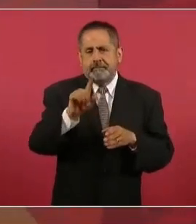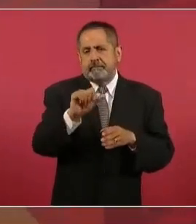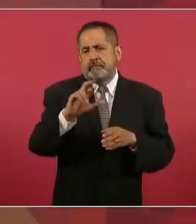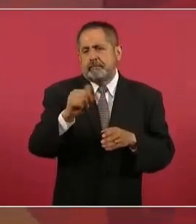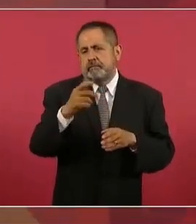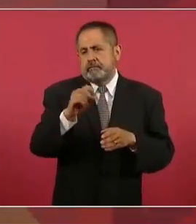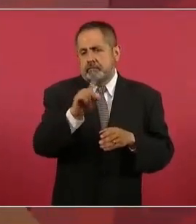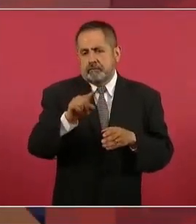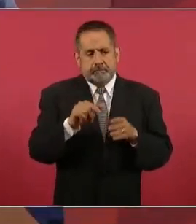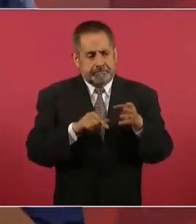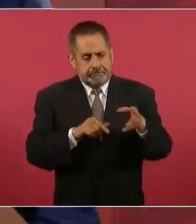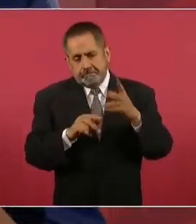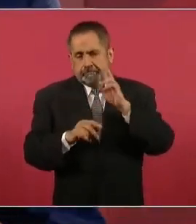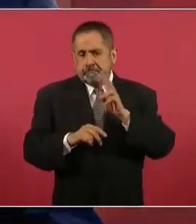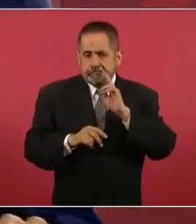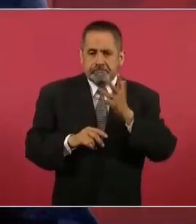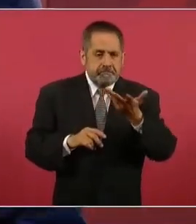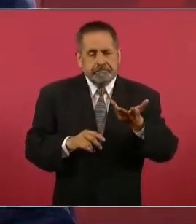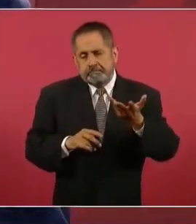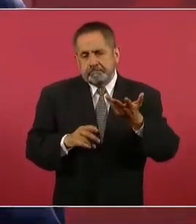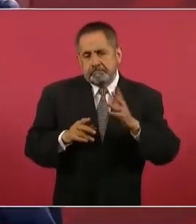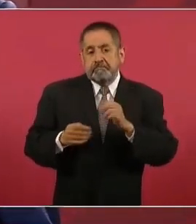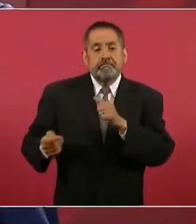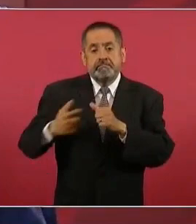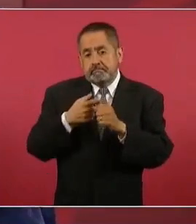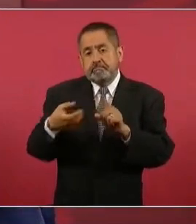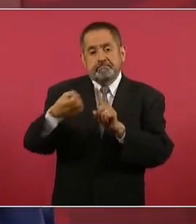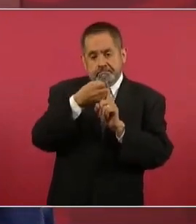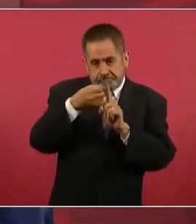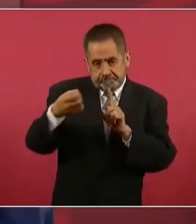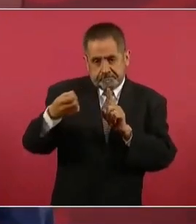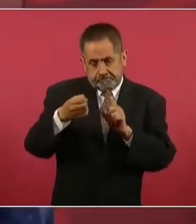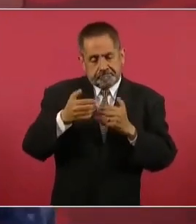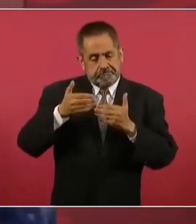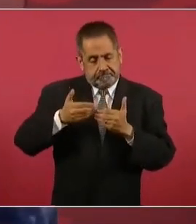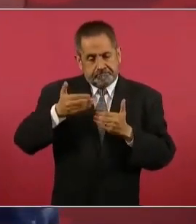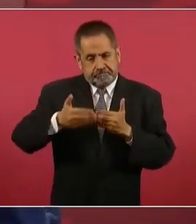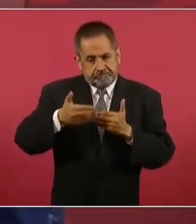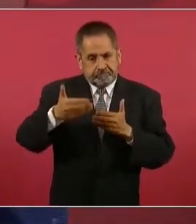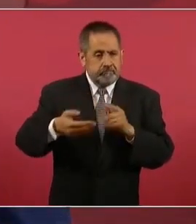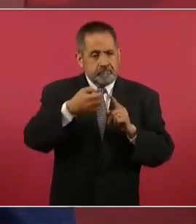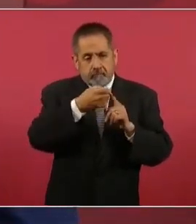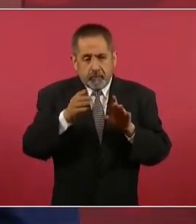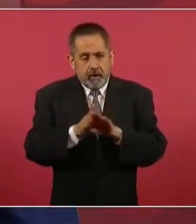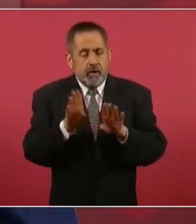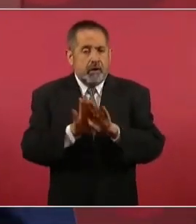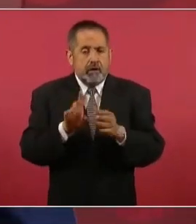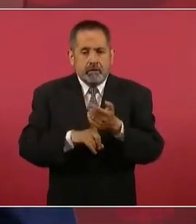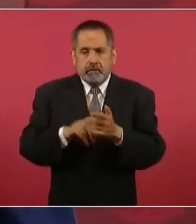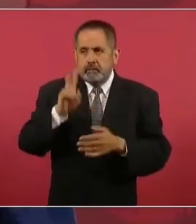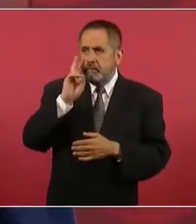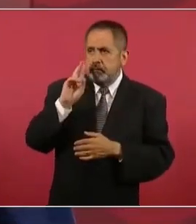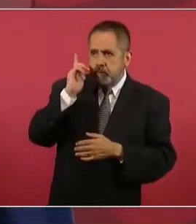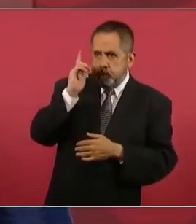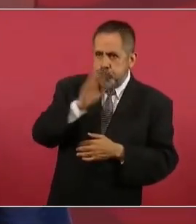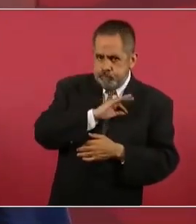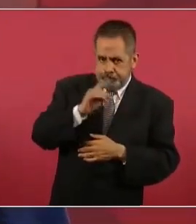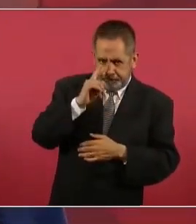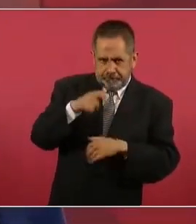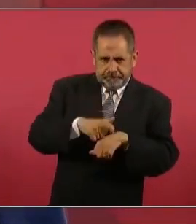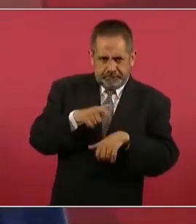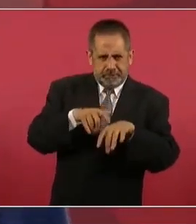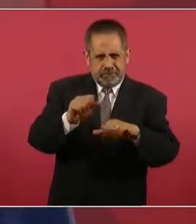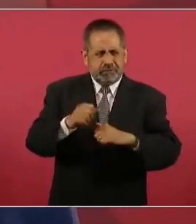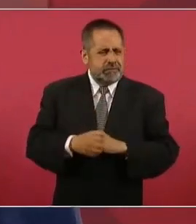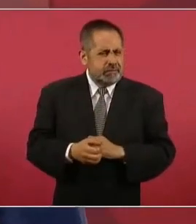sea un proceso ordenado y espero que nos alcance el tiempo.